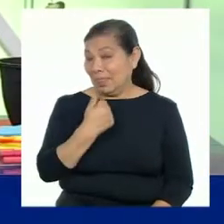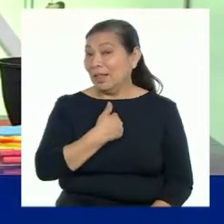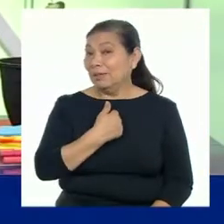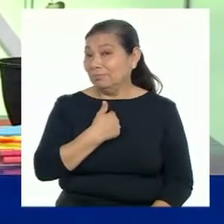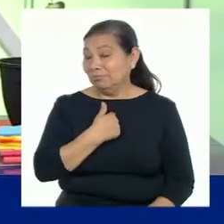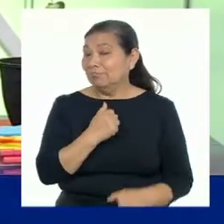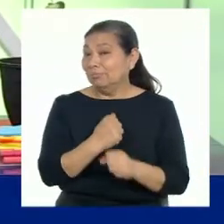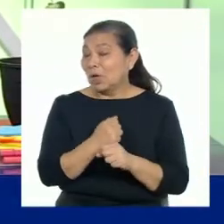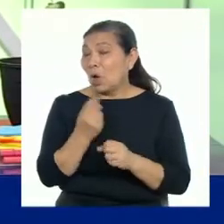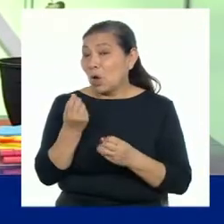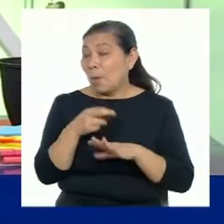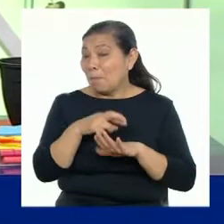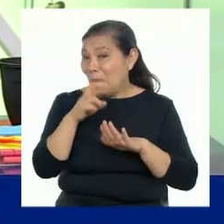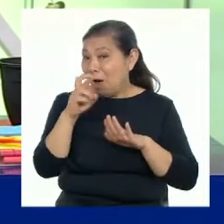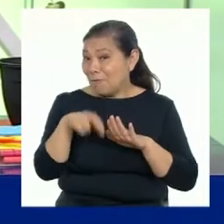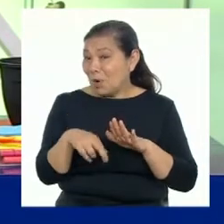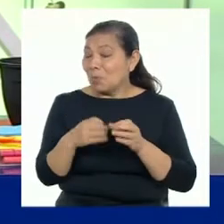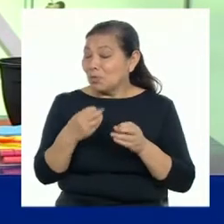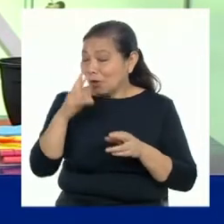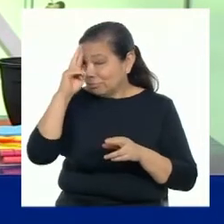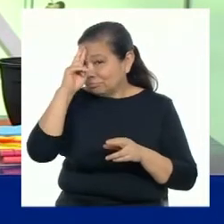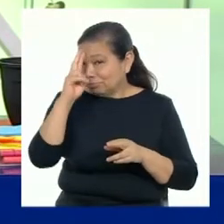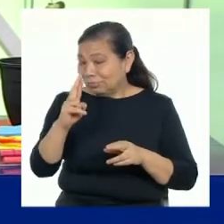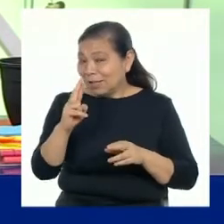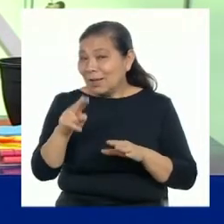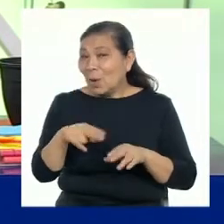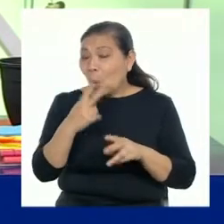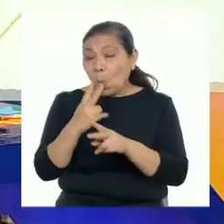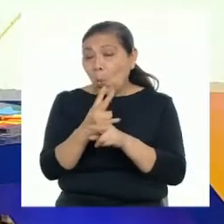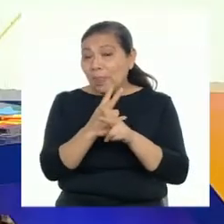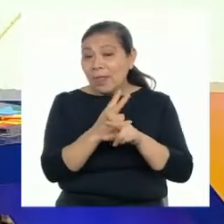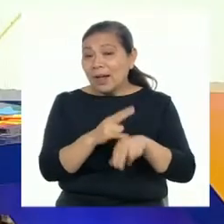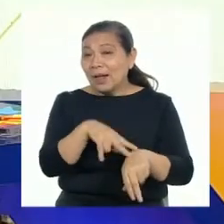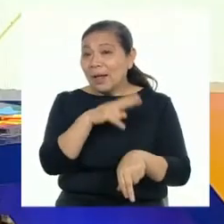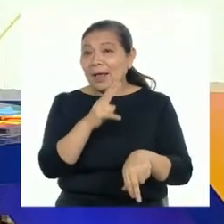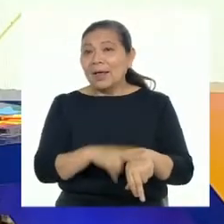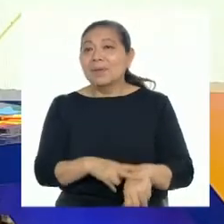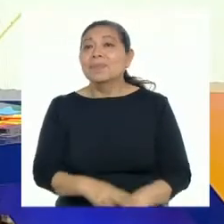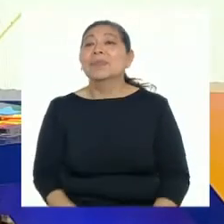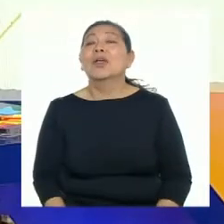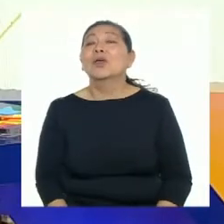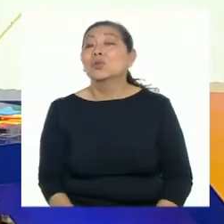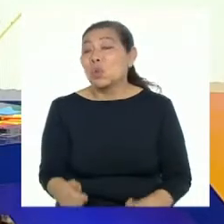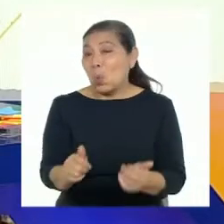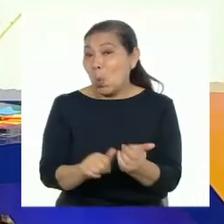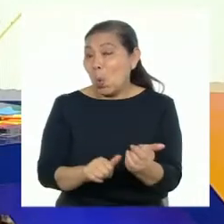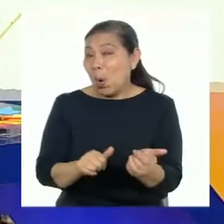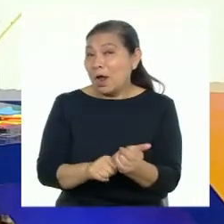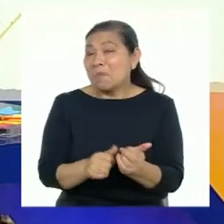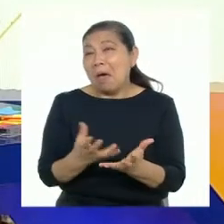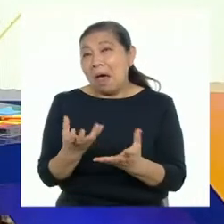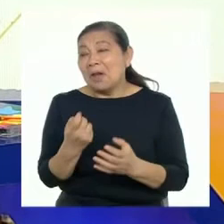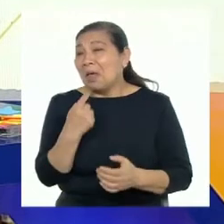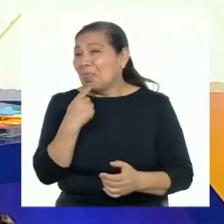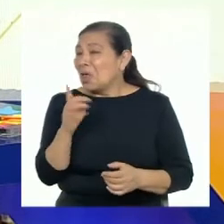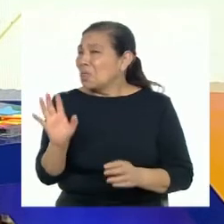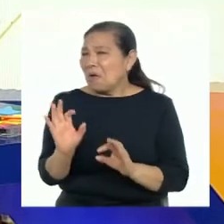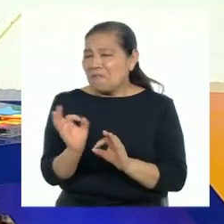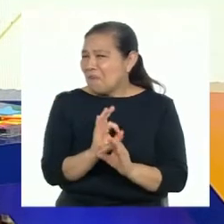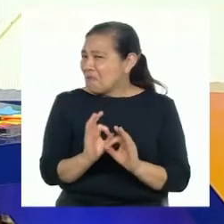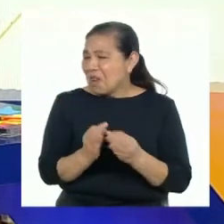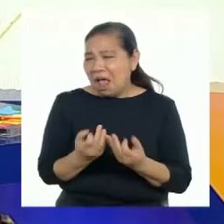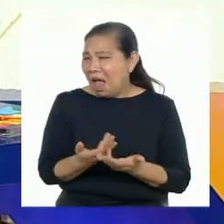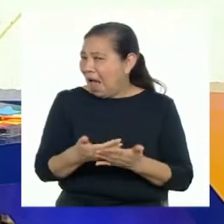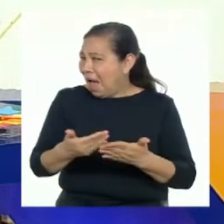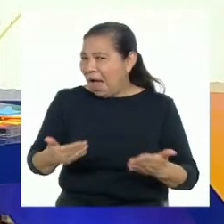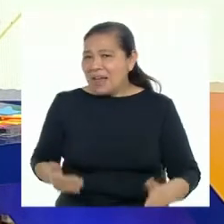trabajando con profesionalismo y con mucho respeto con la naturaleza. Su hermano Charlie, en cambio, quiere hacer algo que nadie en su familia ha